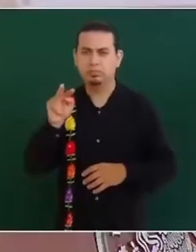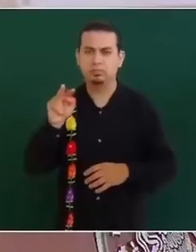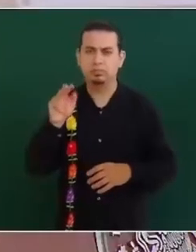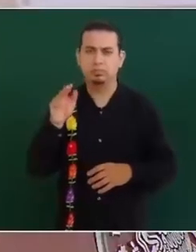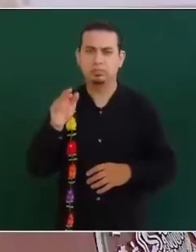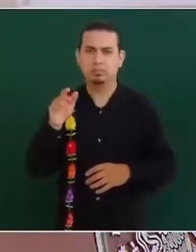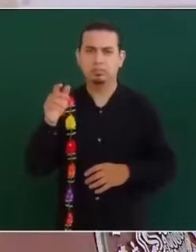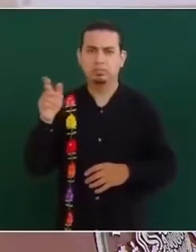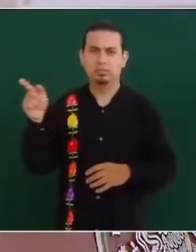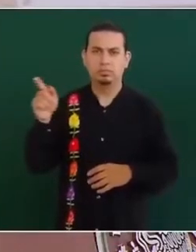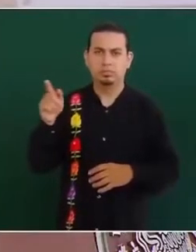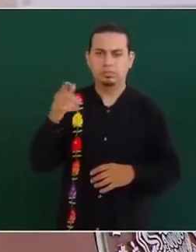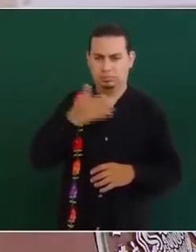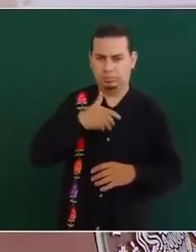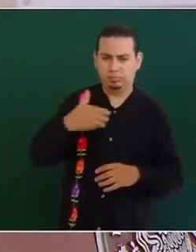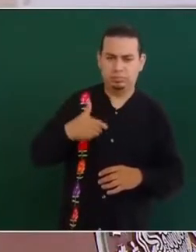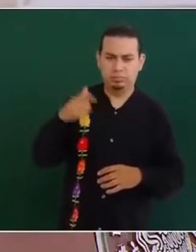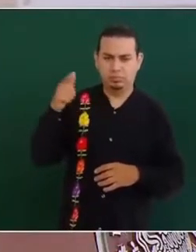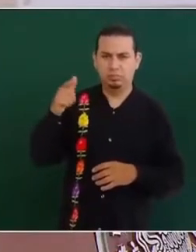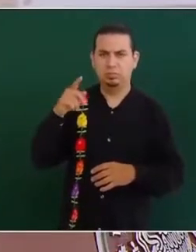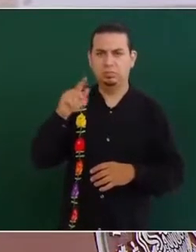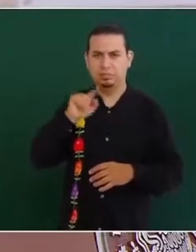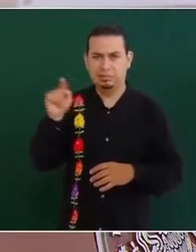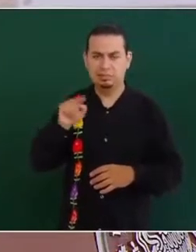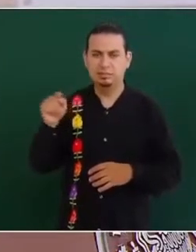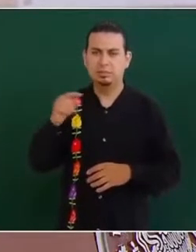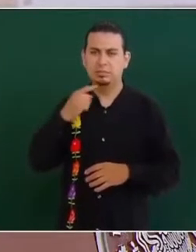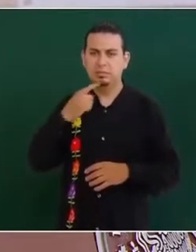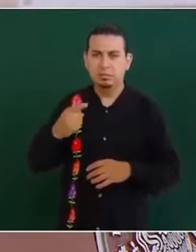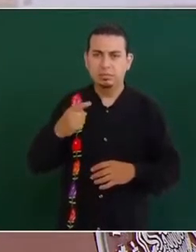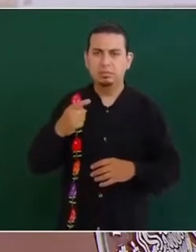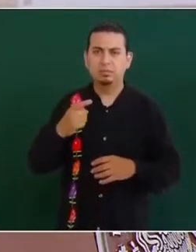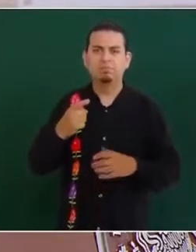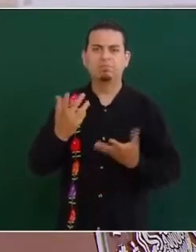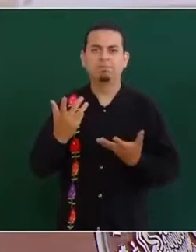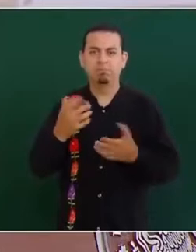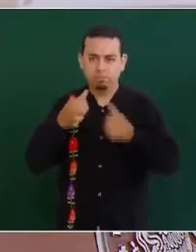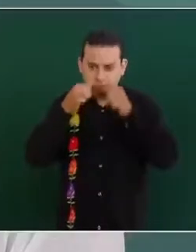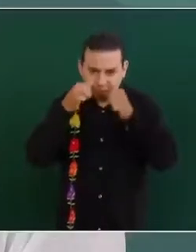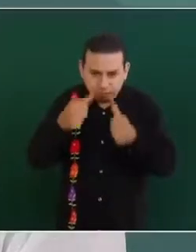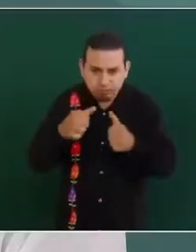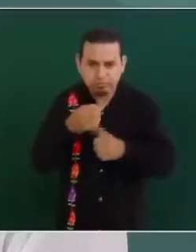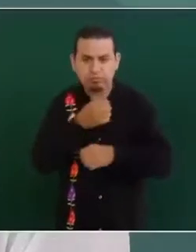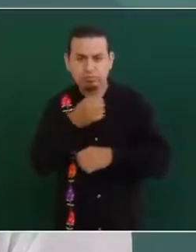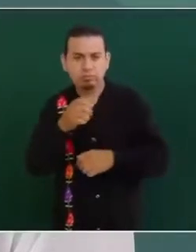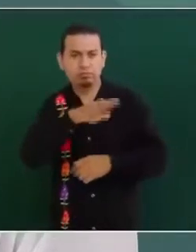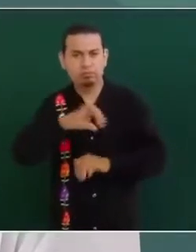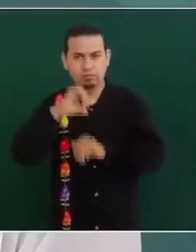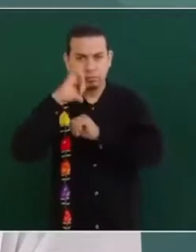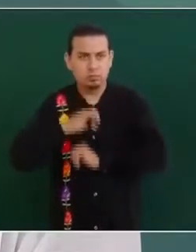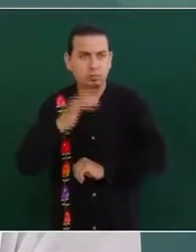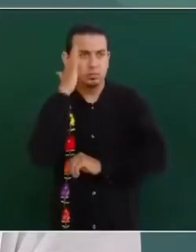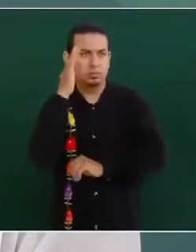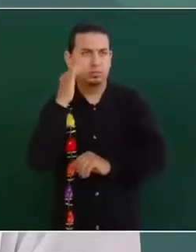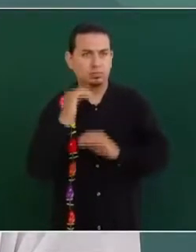presidente Juárez, con el recto proceder de la autoridad.